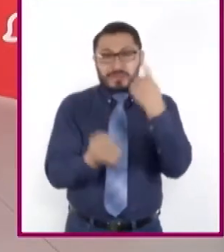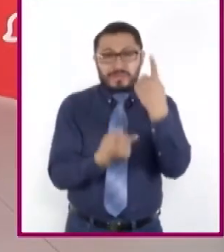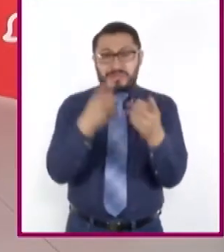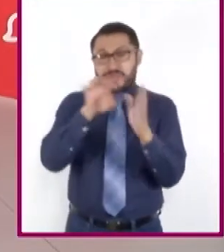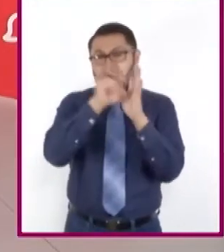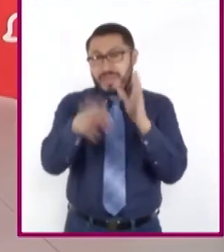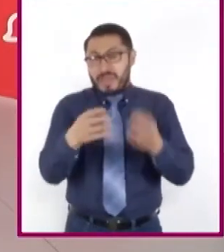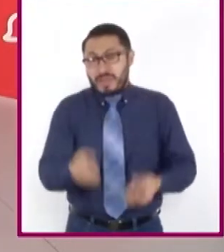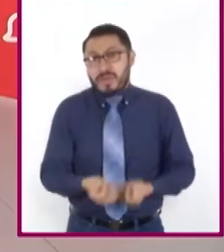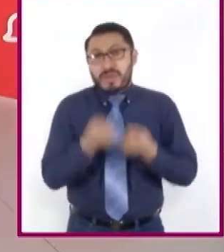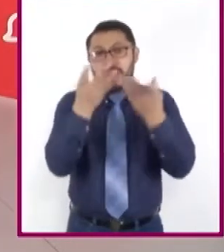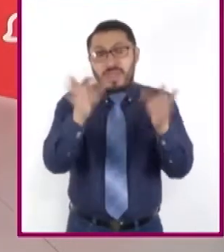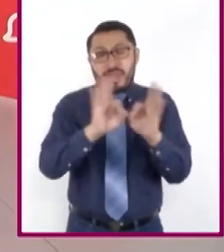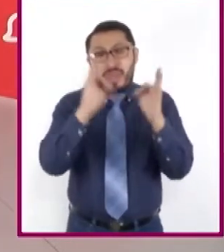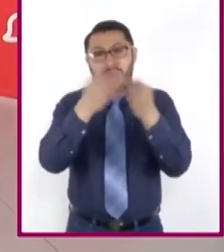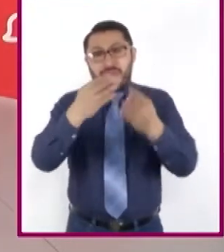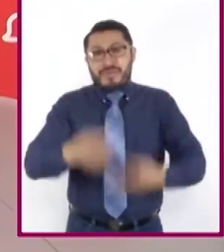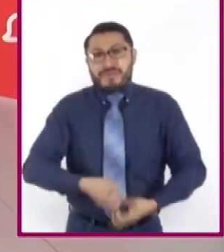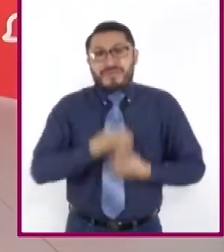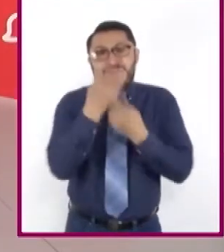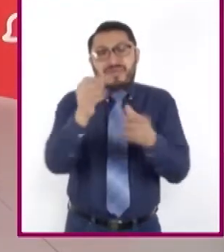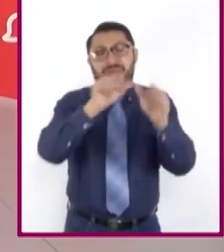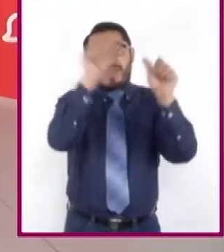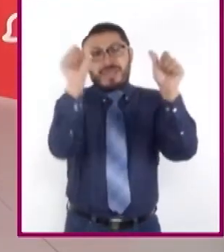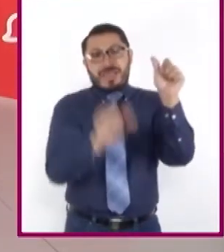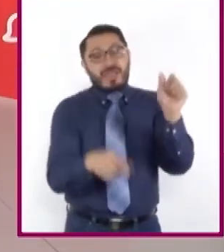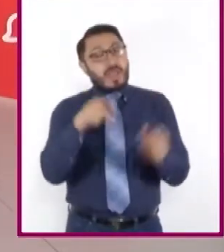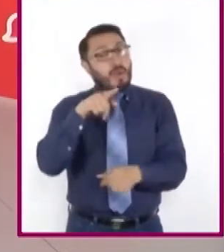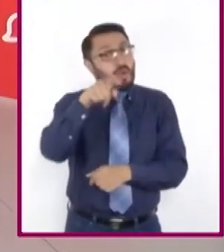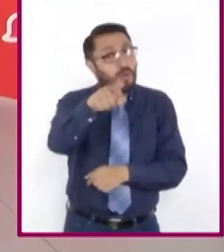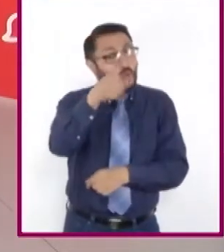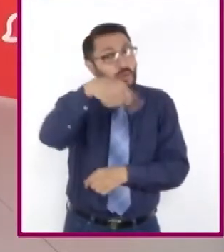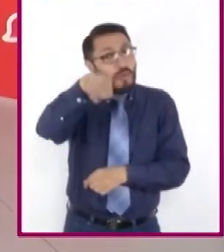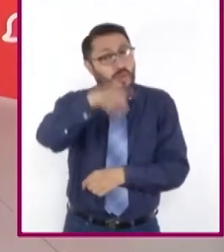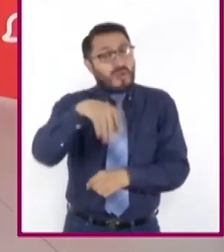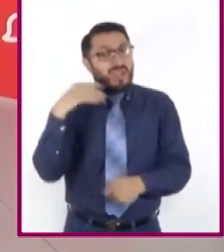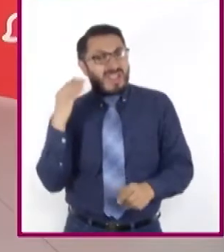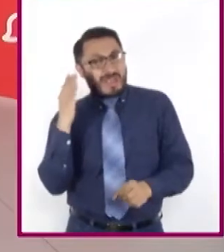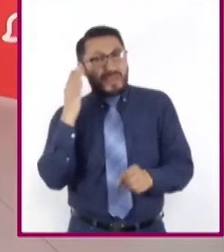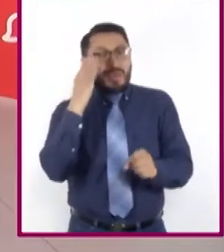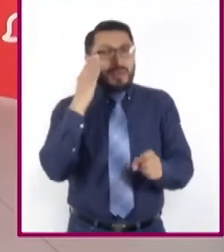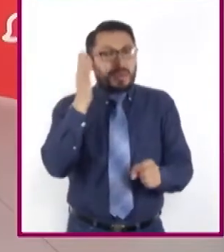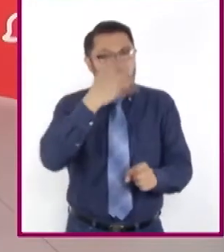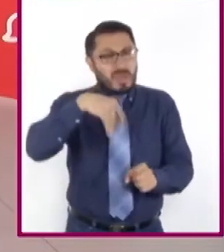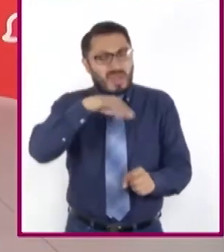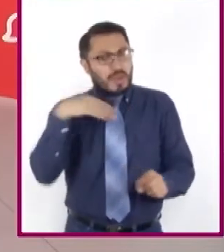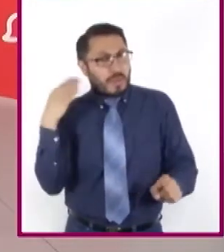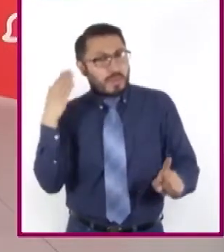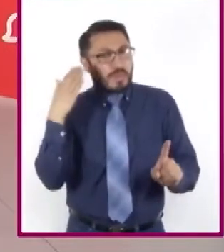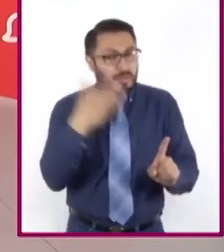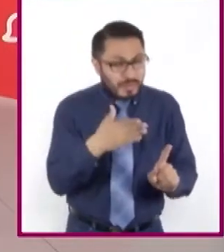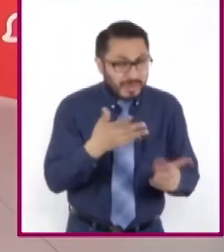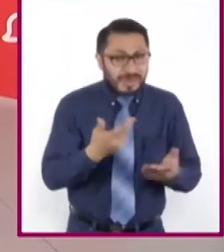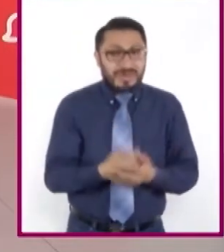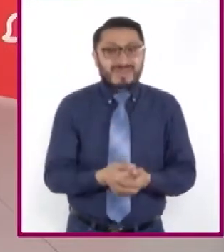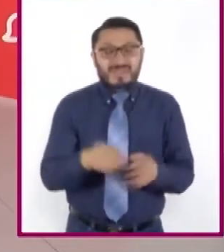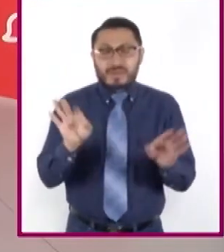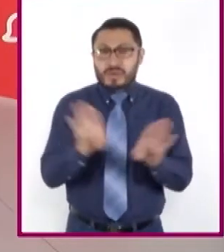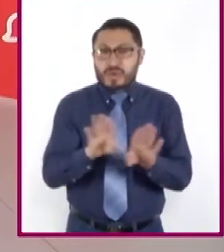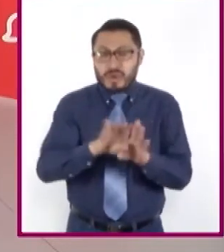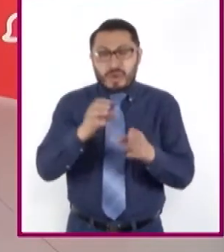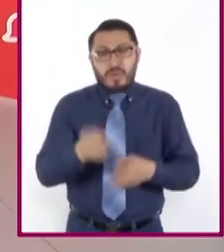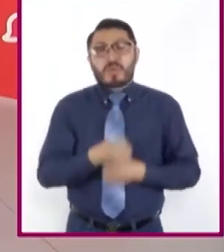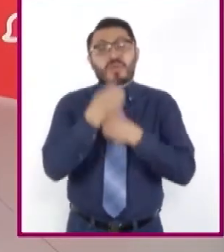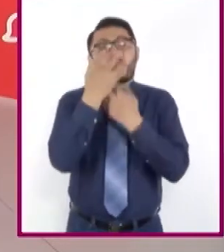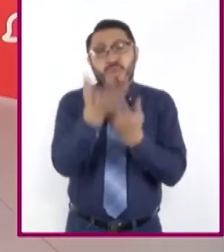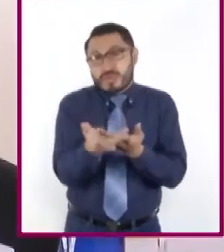expresión artística y ustedes buscarán cómo expresar el momento que les inspira con ayuda de experiencia e